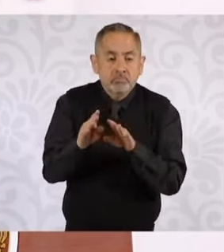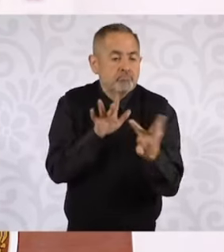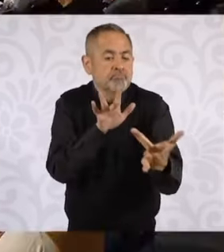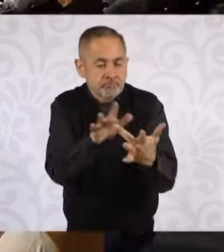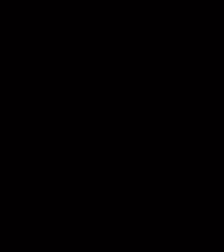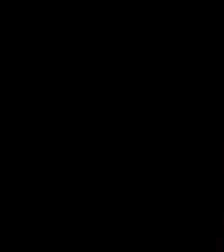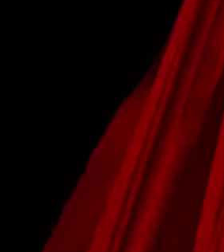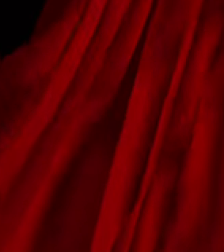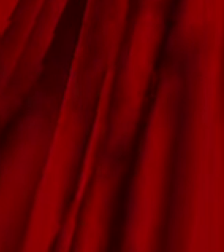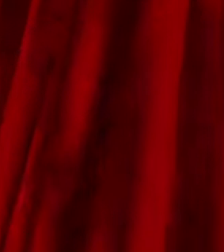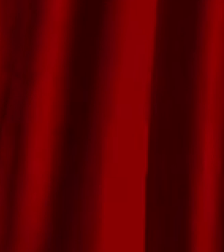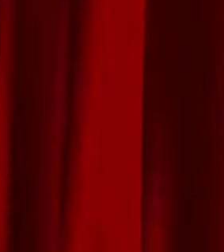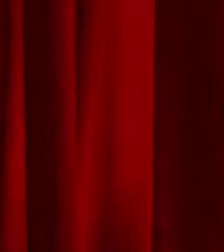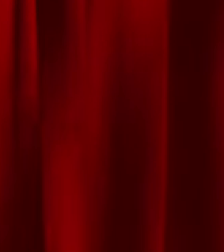víctimas.